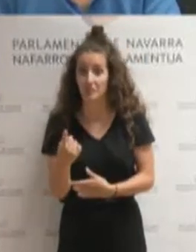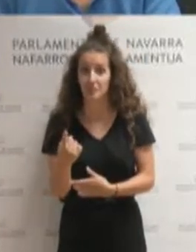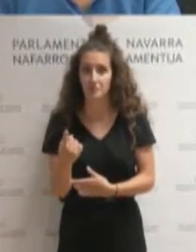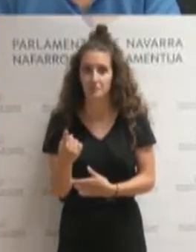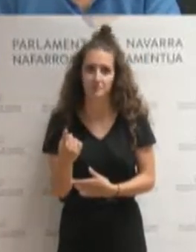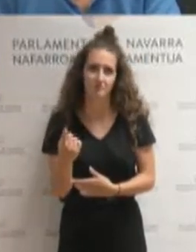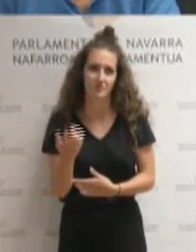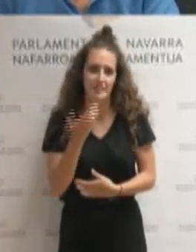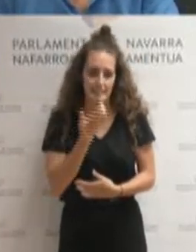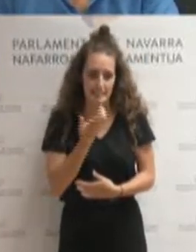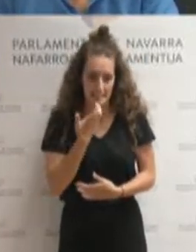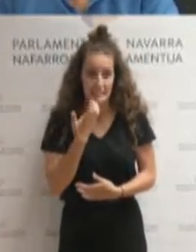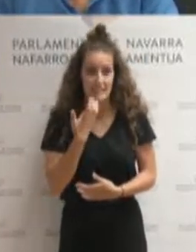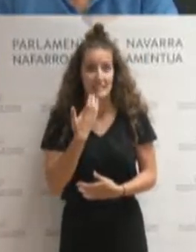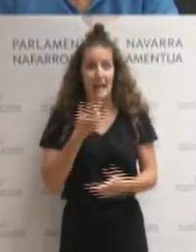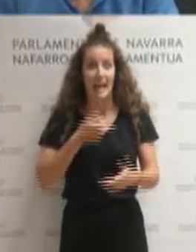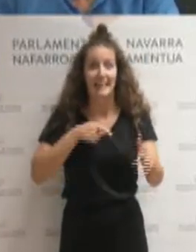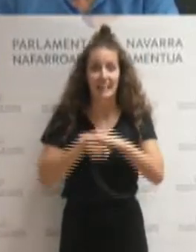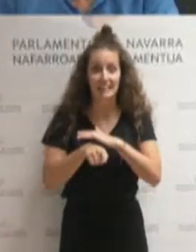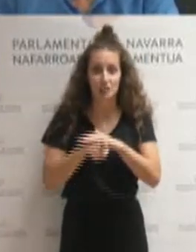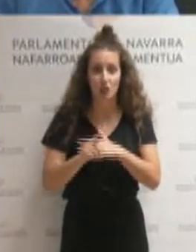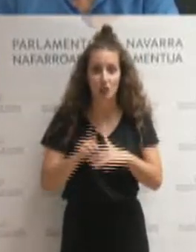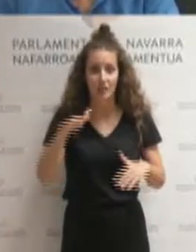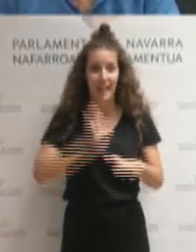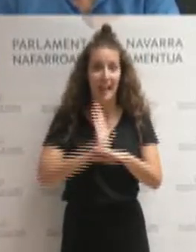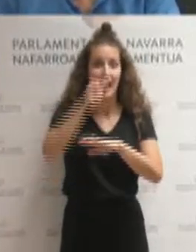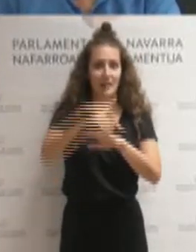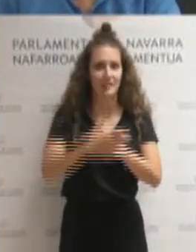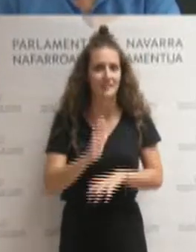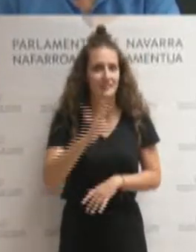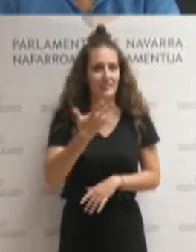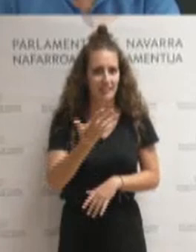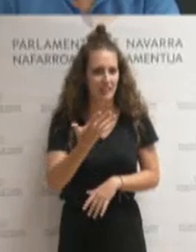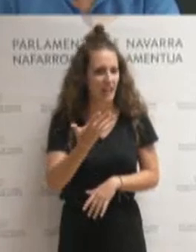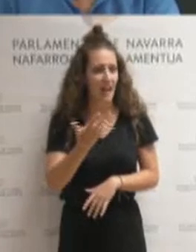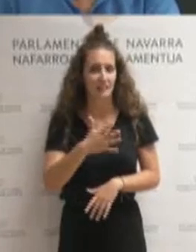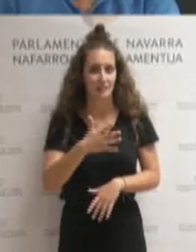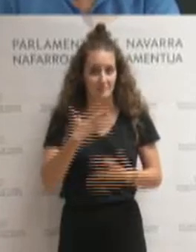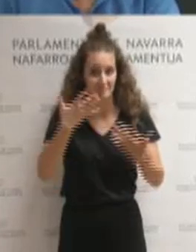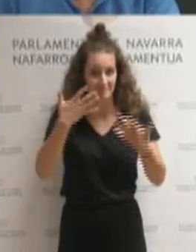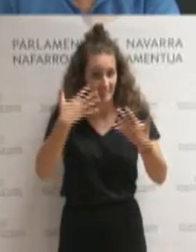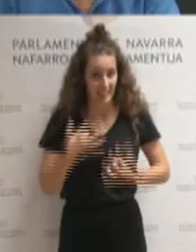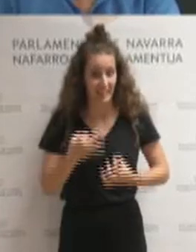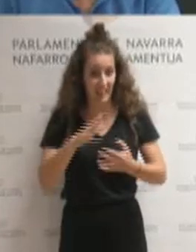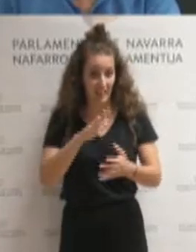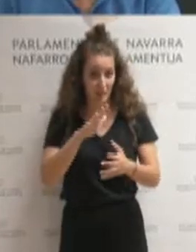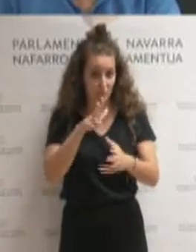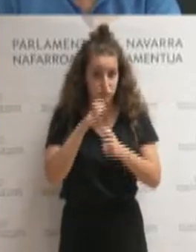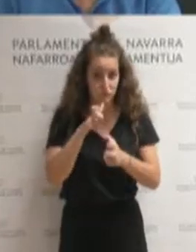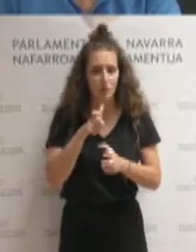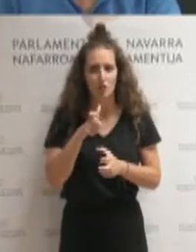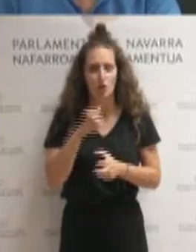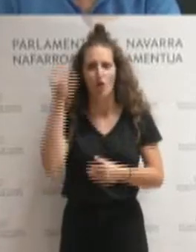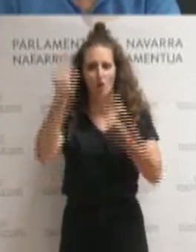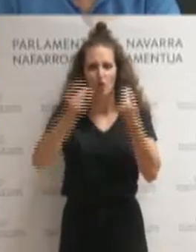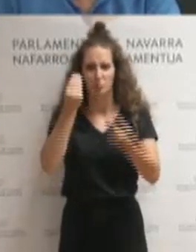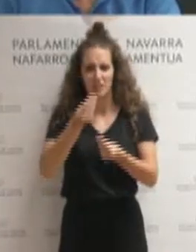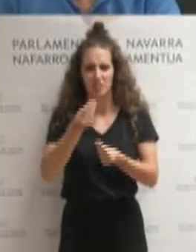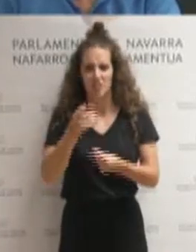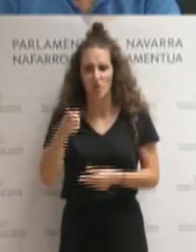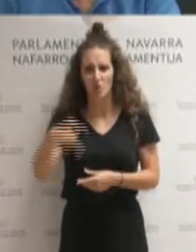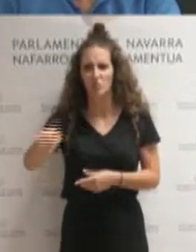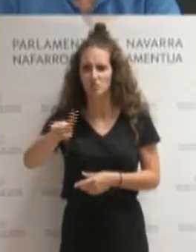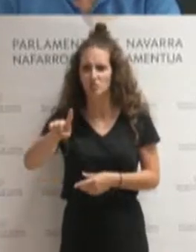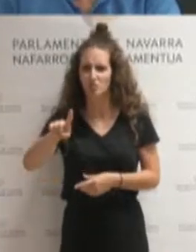Cuando la gestión de la quinta ola ha sido tan desastrosa, me parece casi insultante, pero a la inteligencia de la